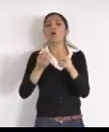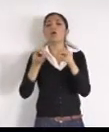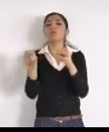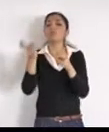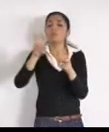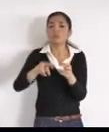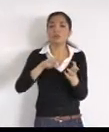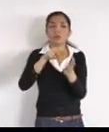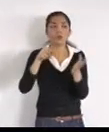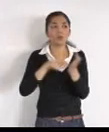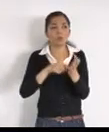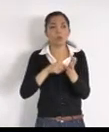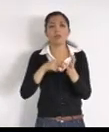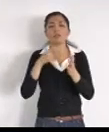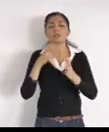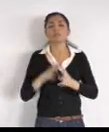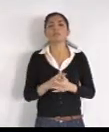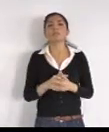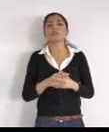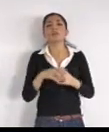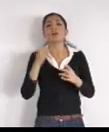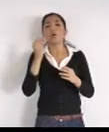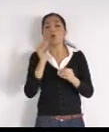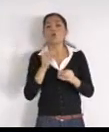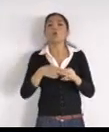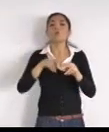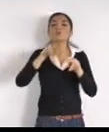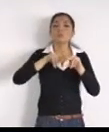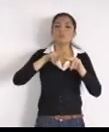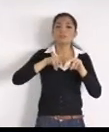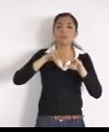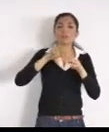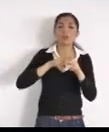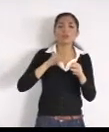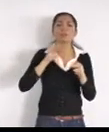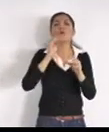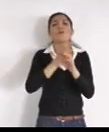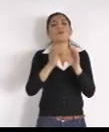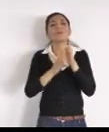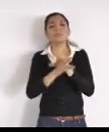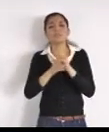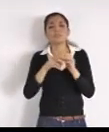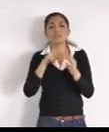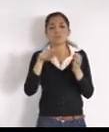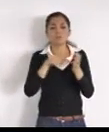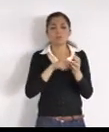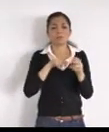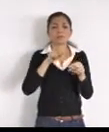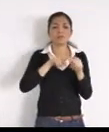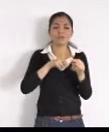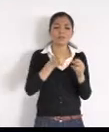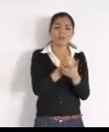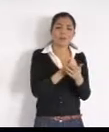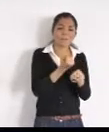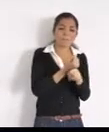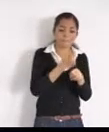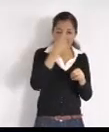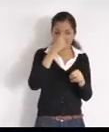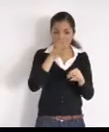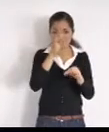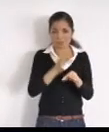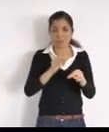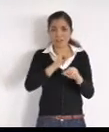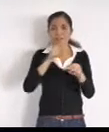califiquemos, para ello, en los asientos, de color amarillo, que están reservados, para un sector específico, de la población, bajamos por la puerta delantera, provocando que se lleve, más